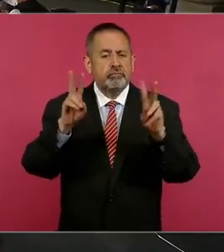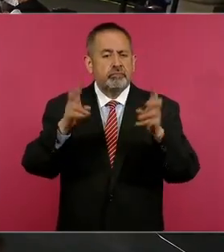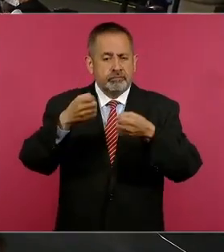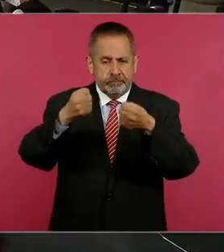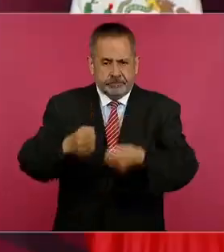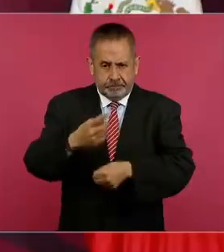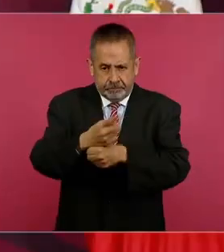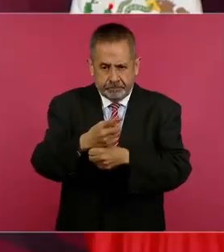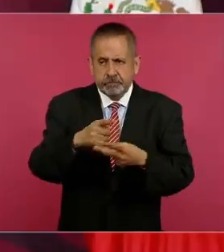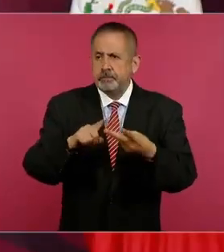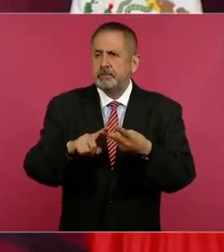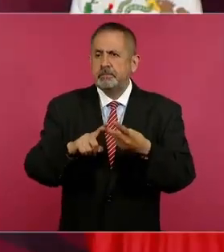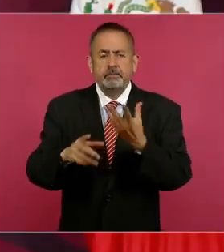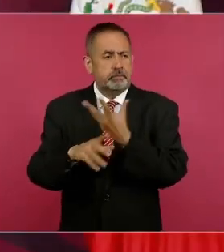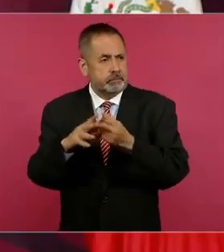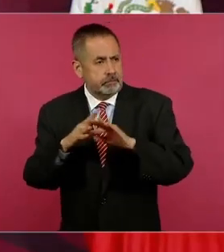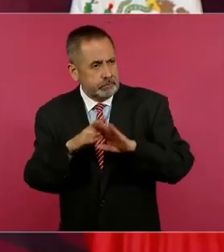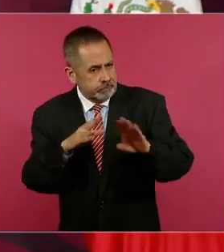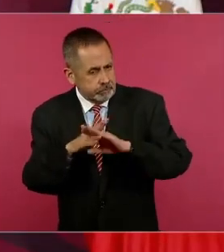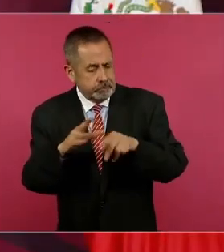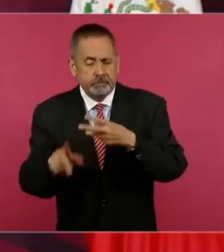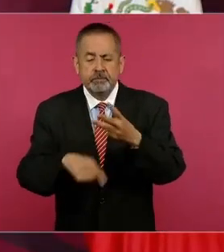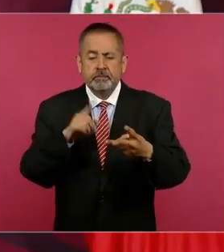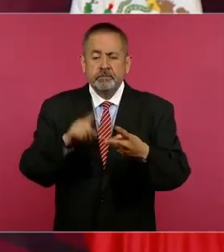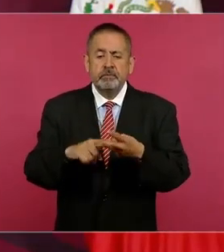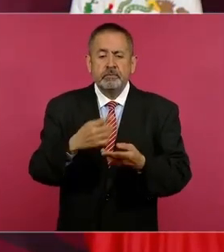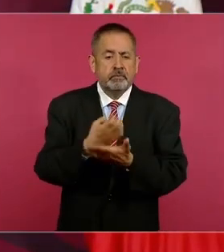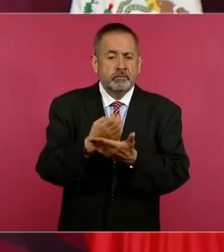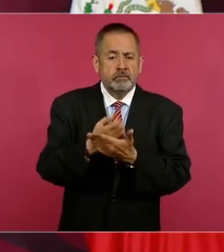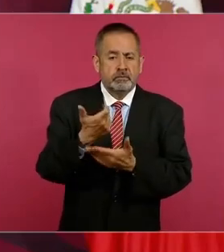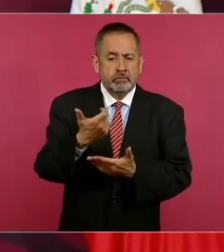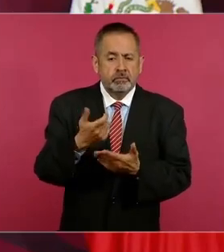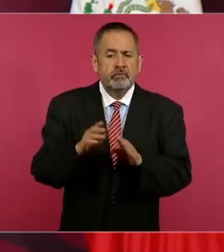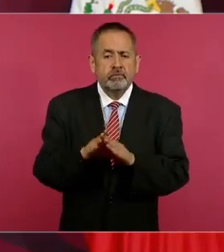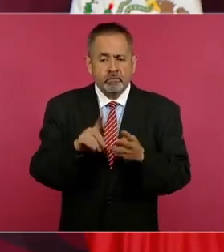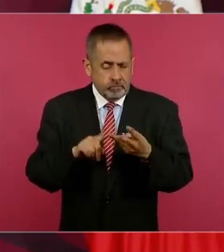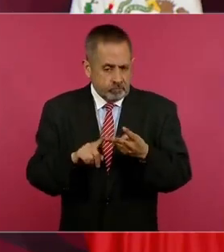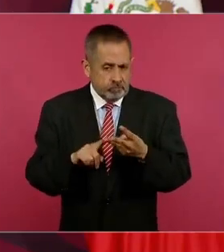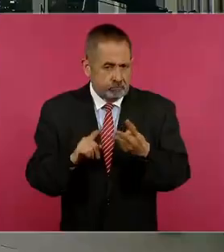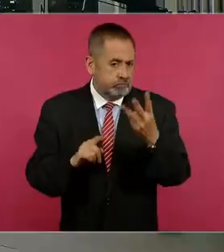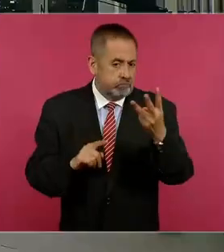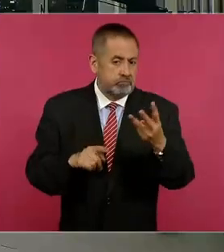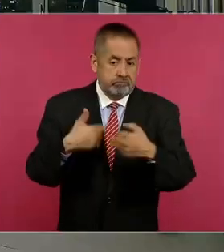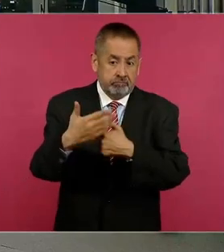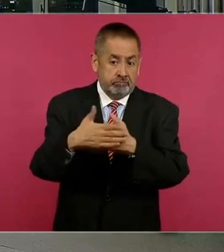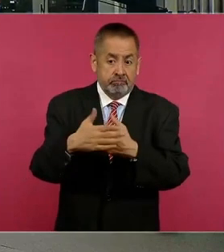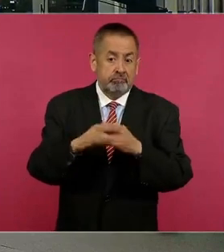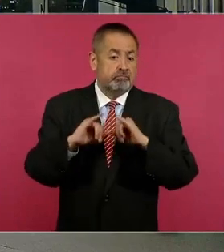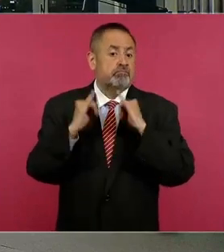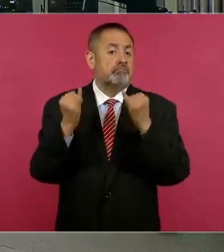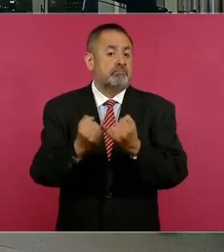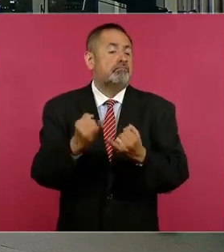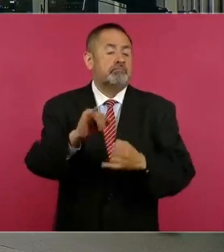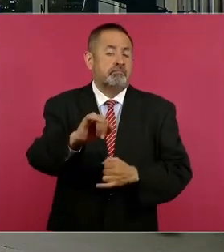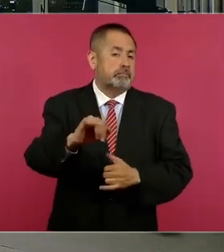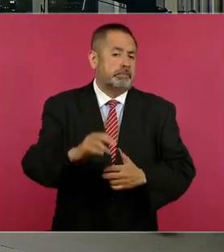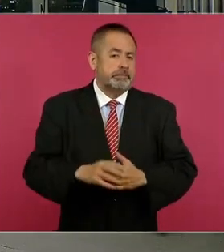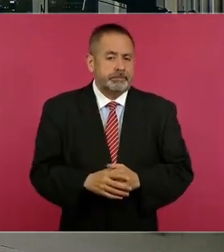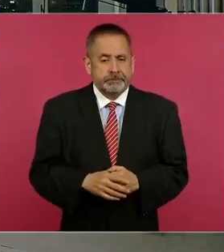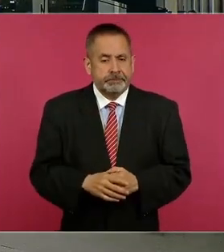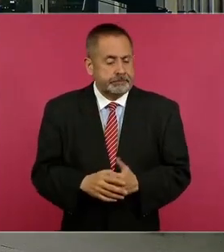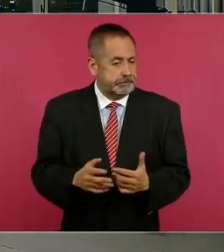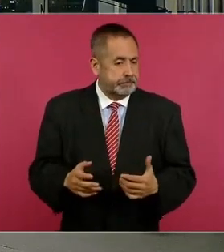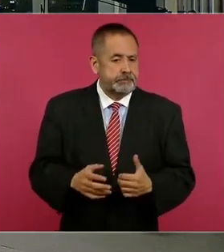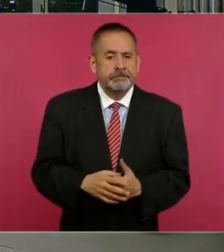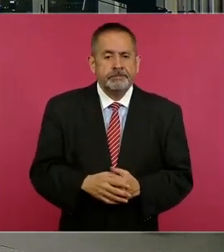migratorios y el tema económico comercial. Y ahora lo que estamos